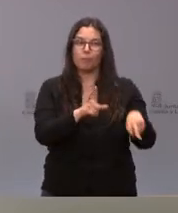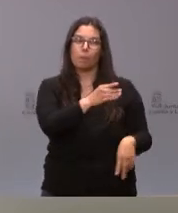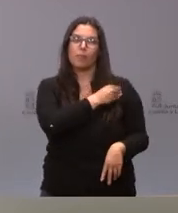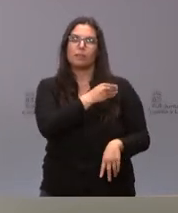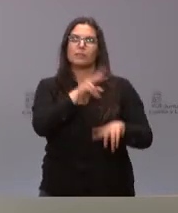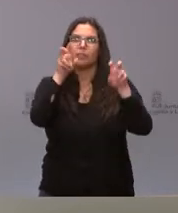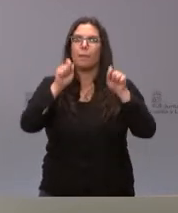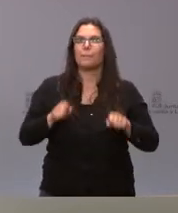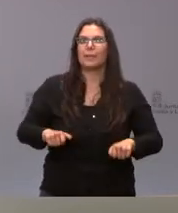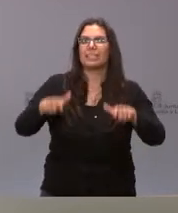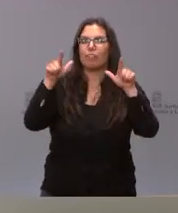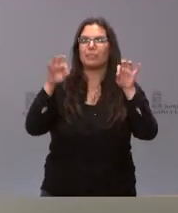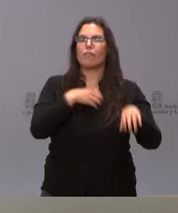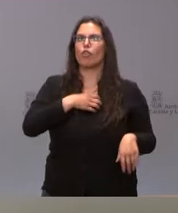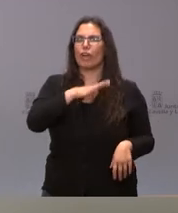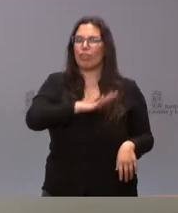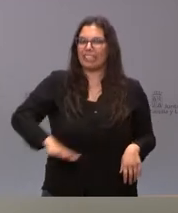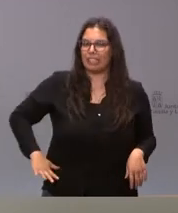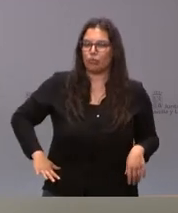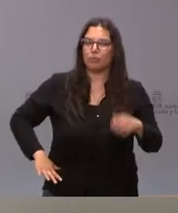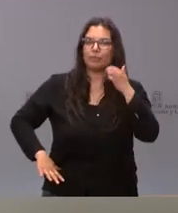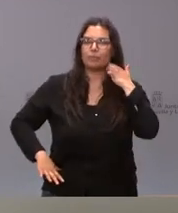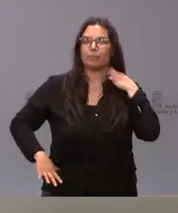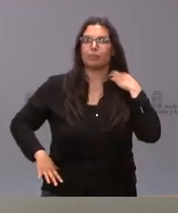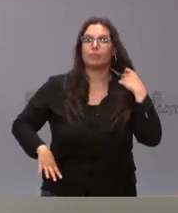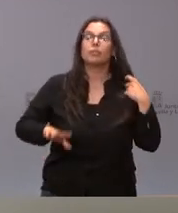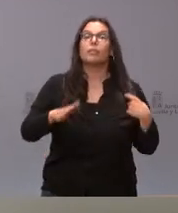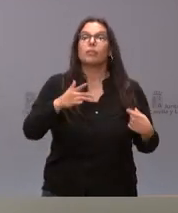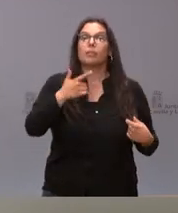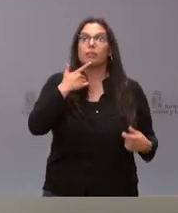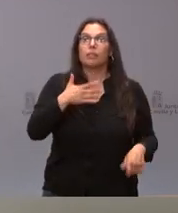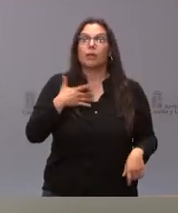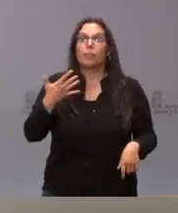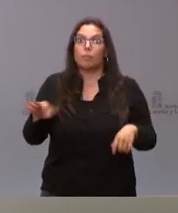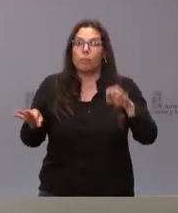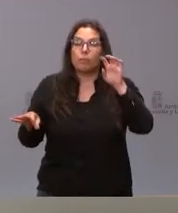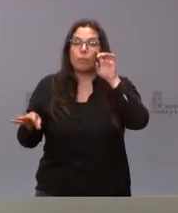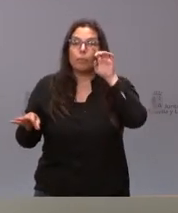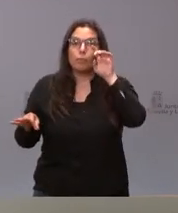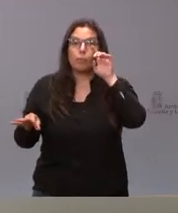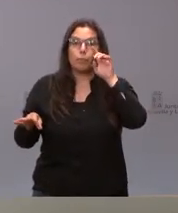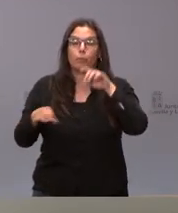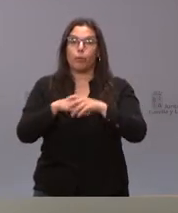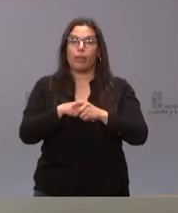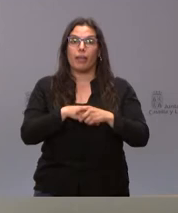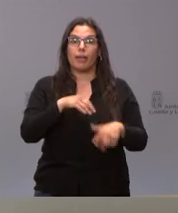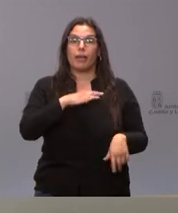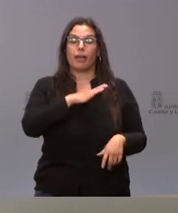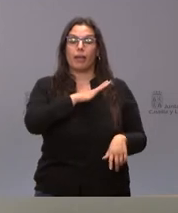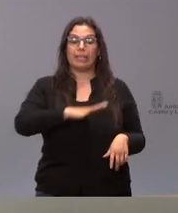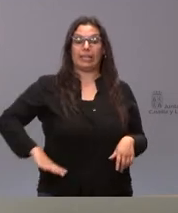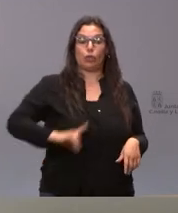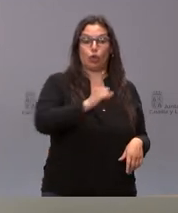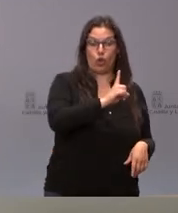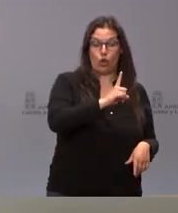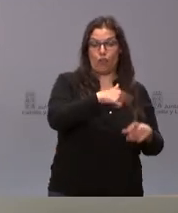sobre una plataforma de funcionarios interinos quizá a lo mejor los funcionarios que no son interinos tienen la visión justo inversa lo que hacemos es el número